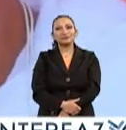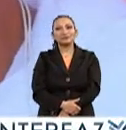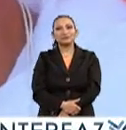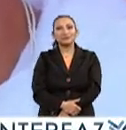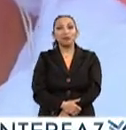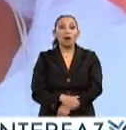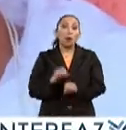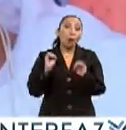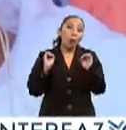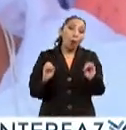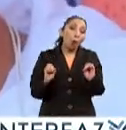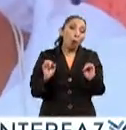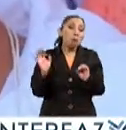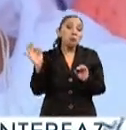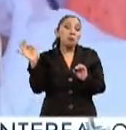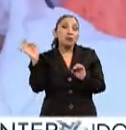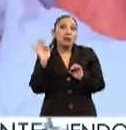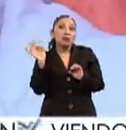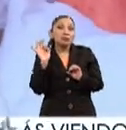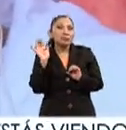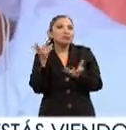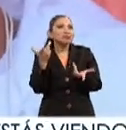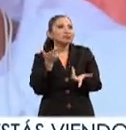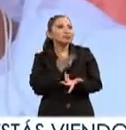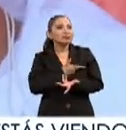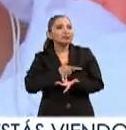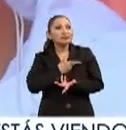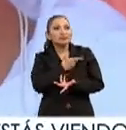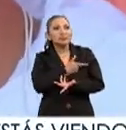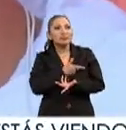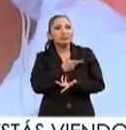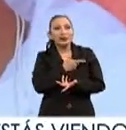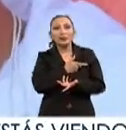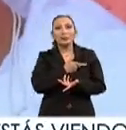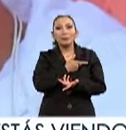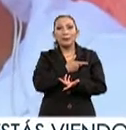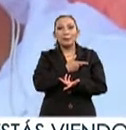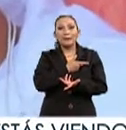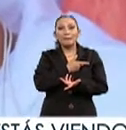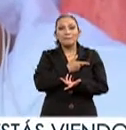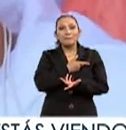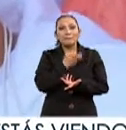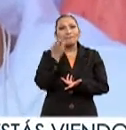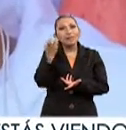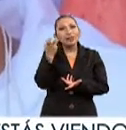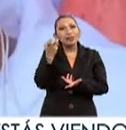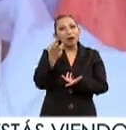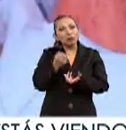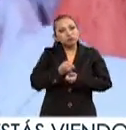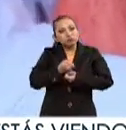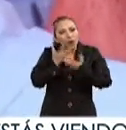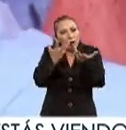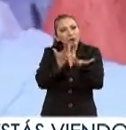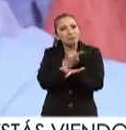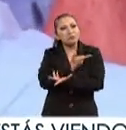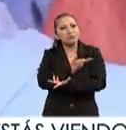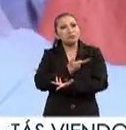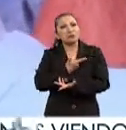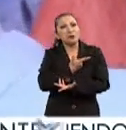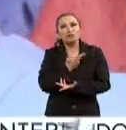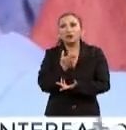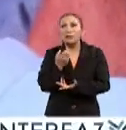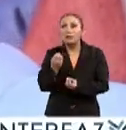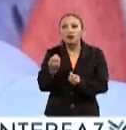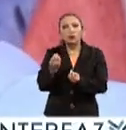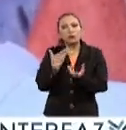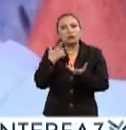o que tenga también pues ese ese desfogue ese me gusta mucho pues